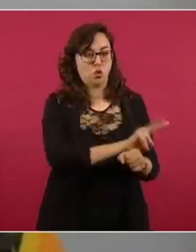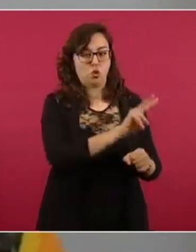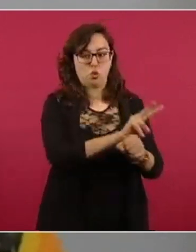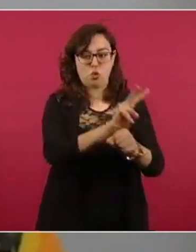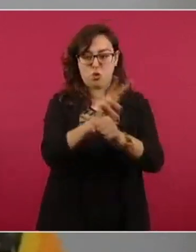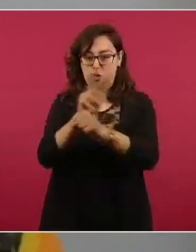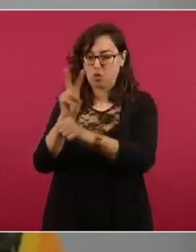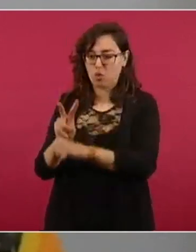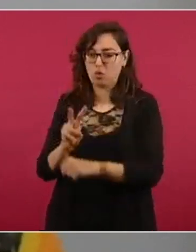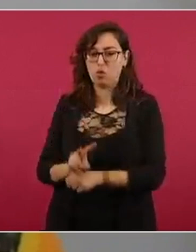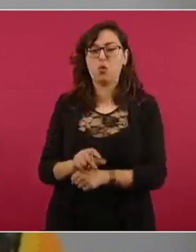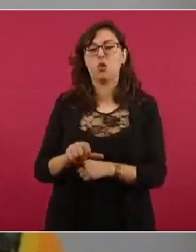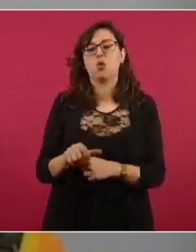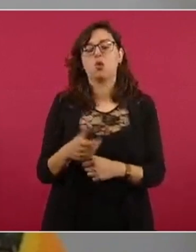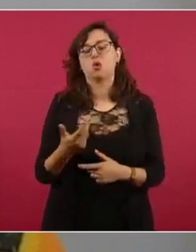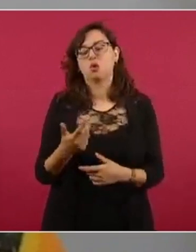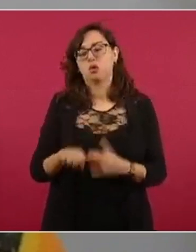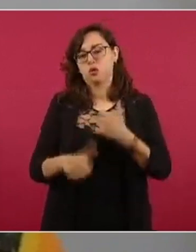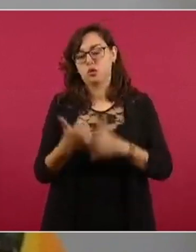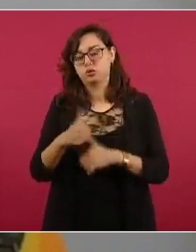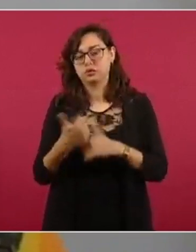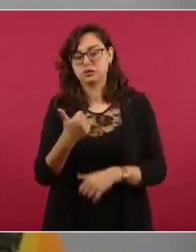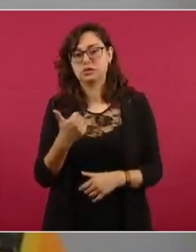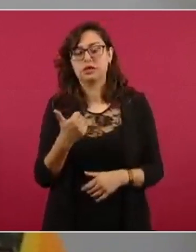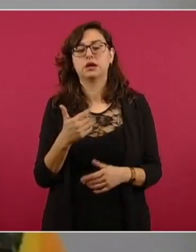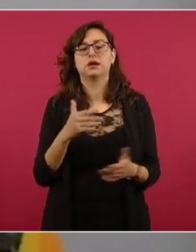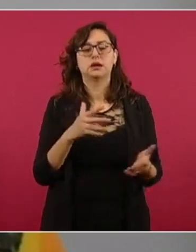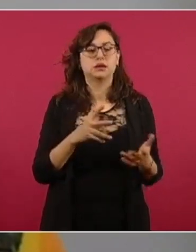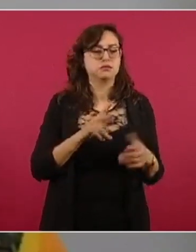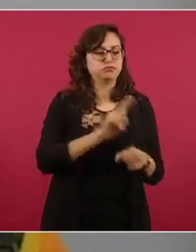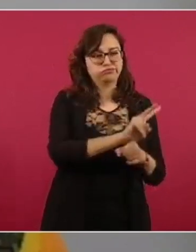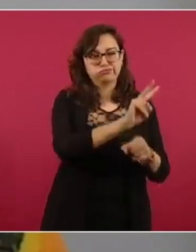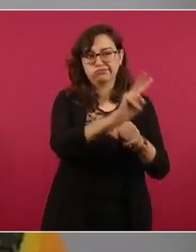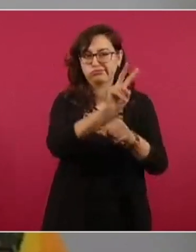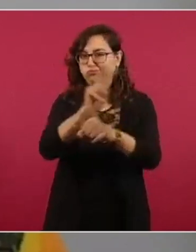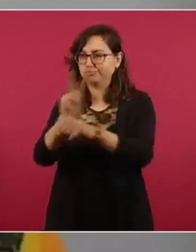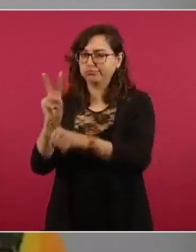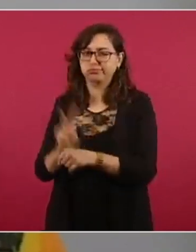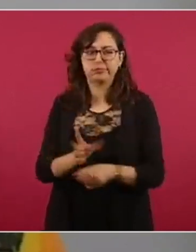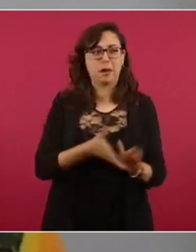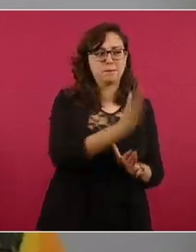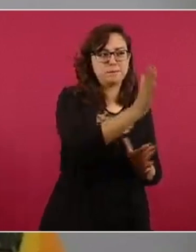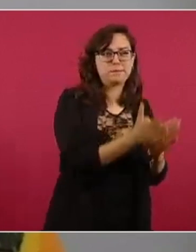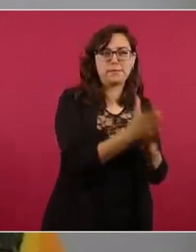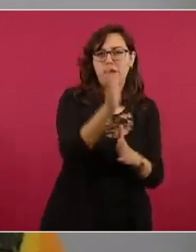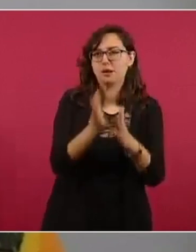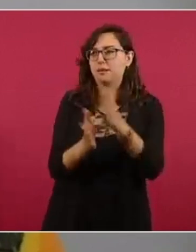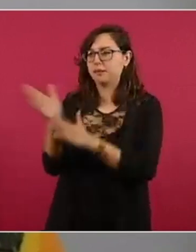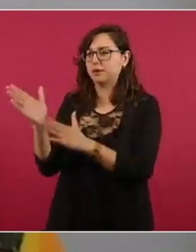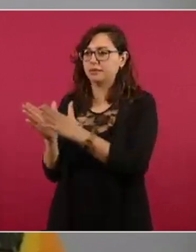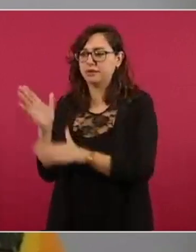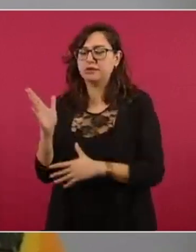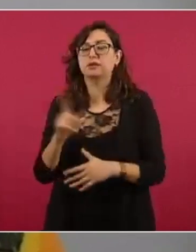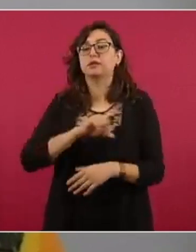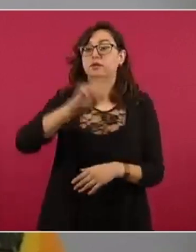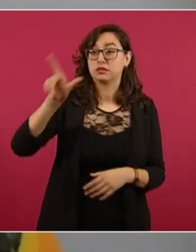620 patrullamientos se realizaron el despliegue de las tropas para también limpiar toda